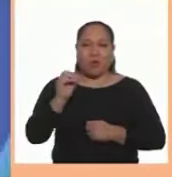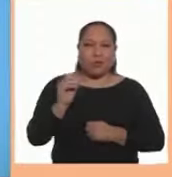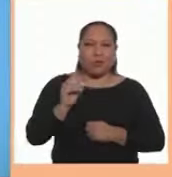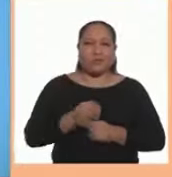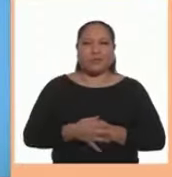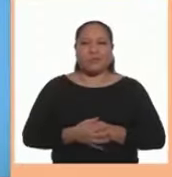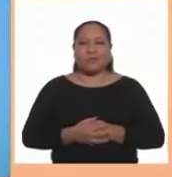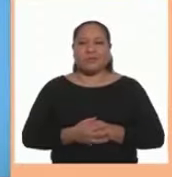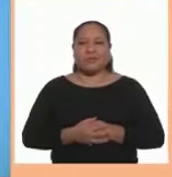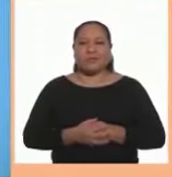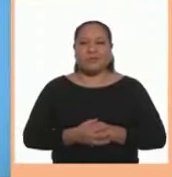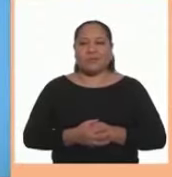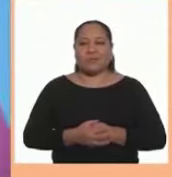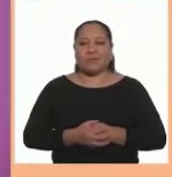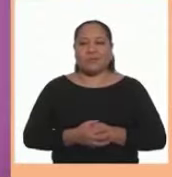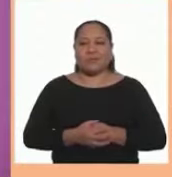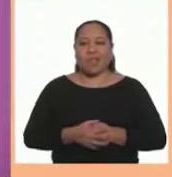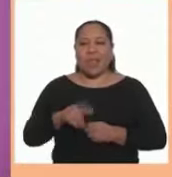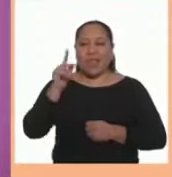Hugo